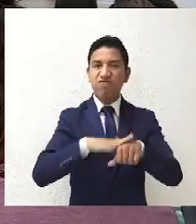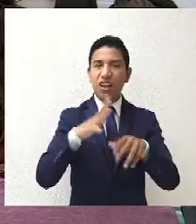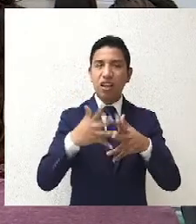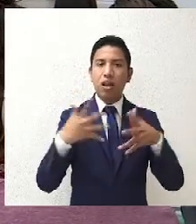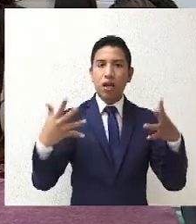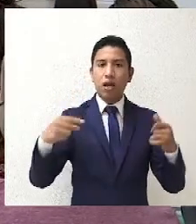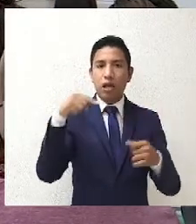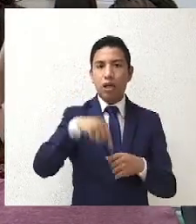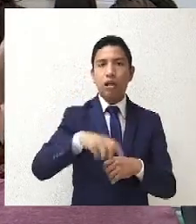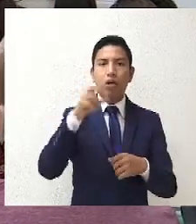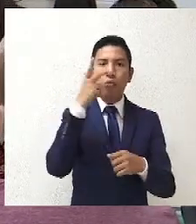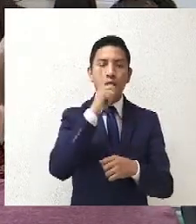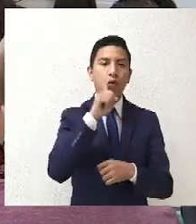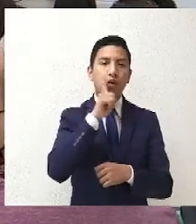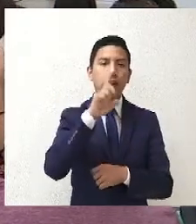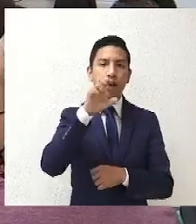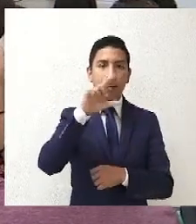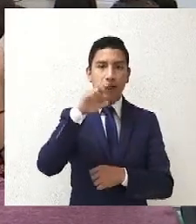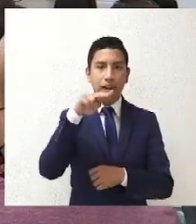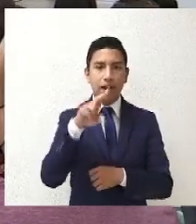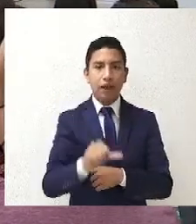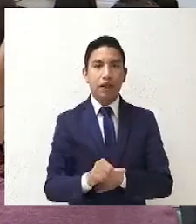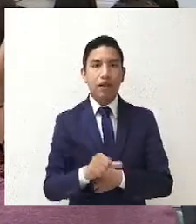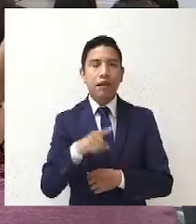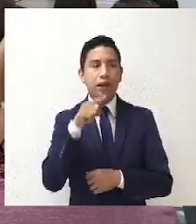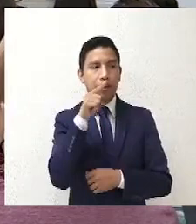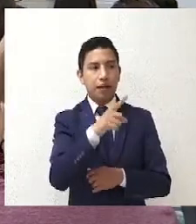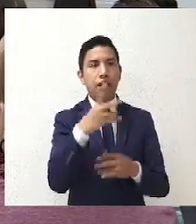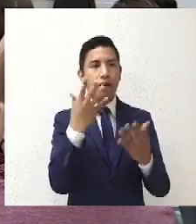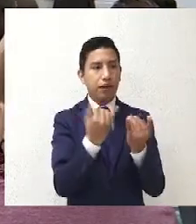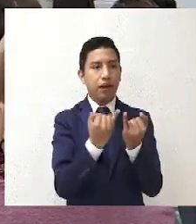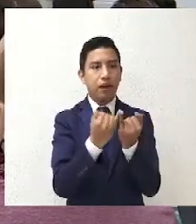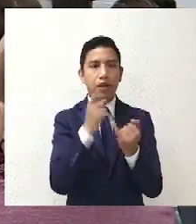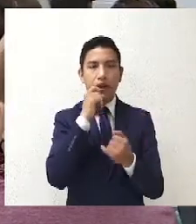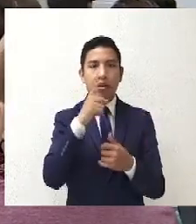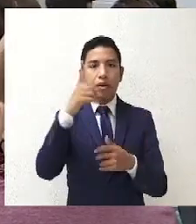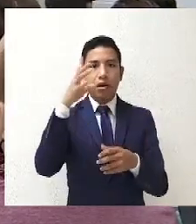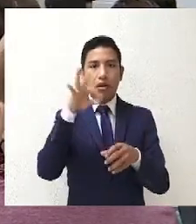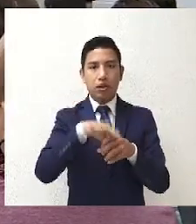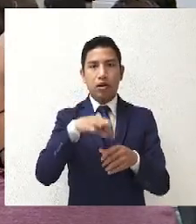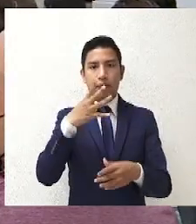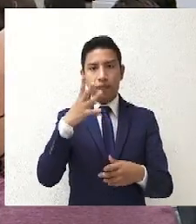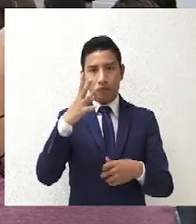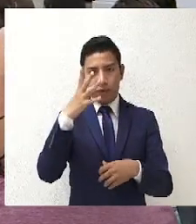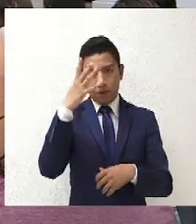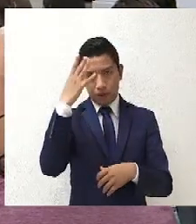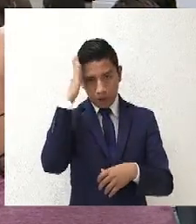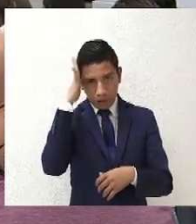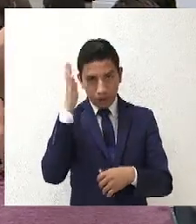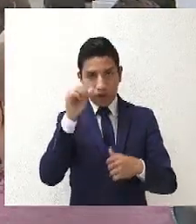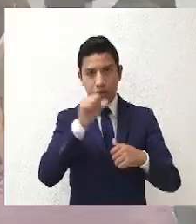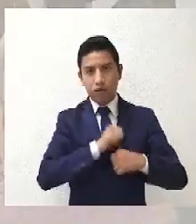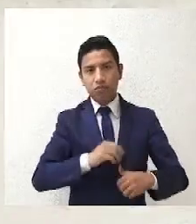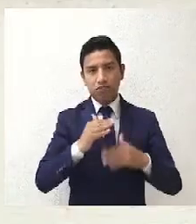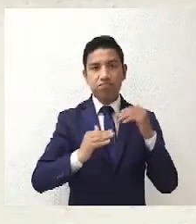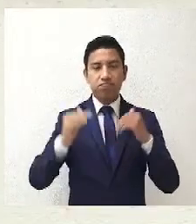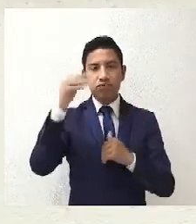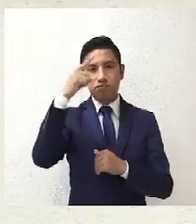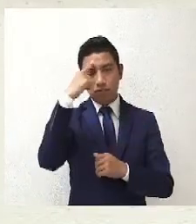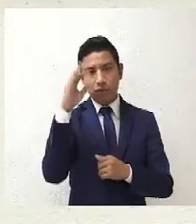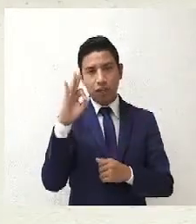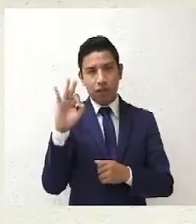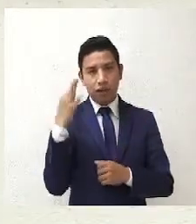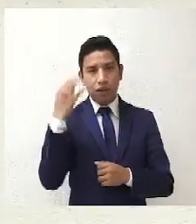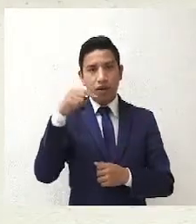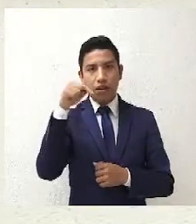maestra Elena Ávila Zúñiga por las facilidades otorgadas. El Tribunal Electoral del Poder Judicial de la Federación a través de la Dirección